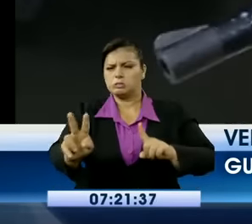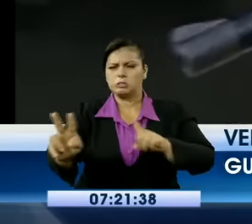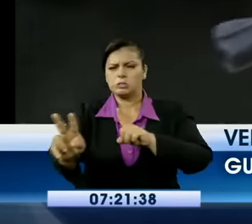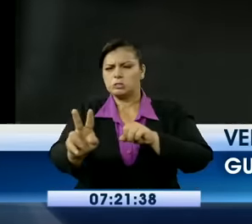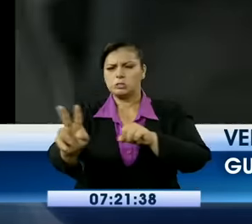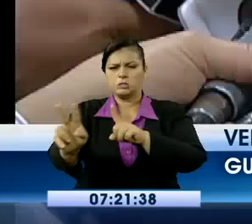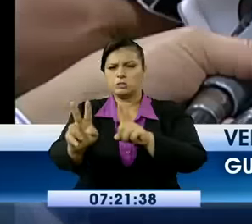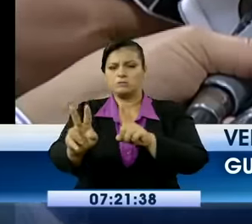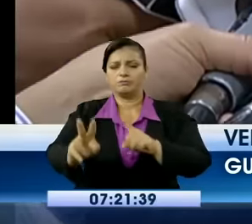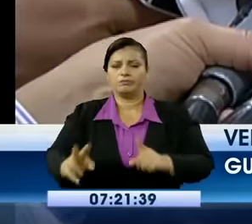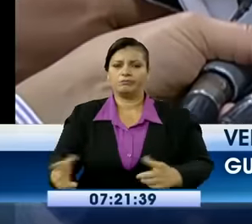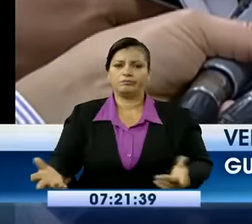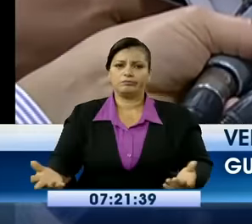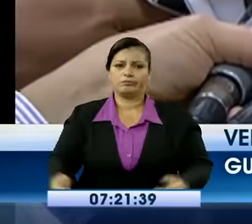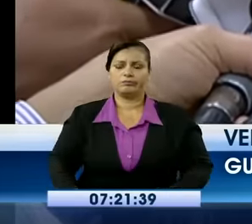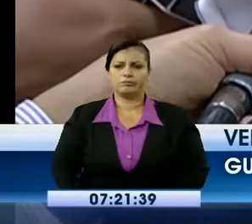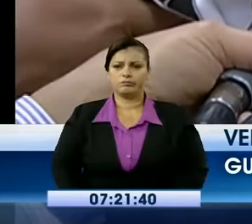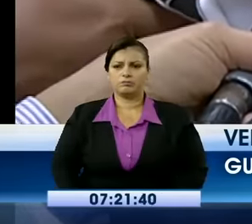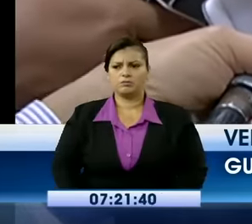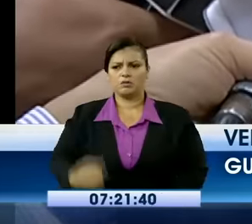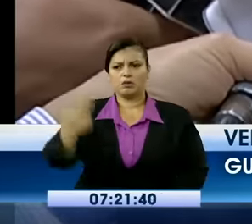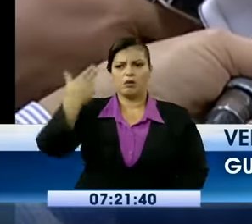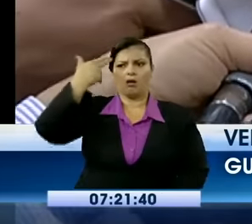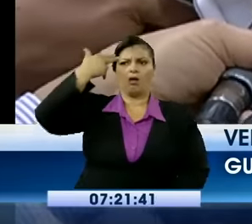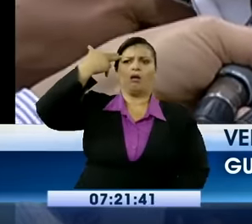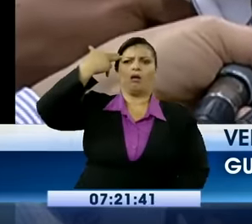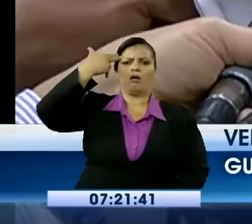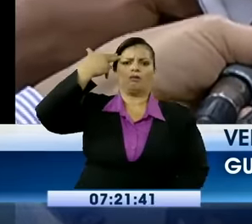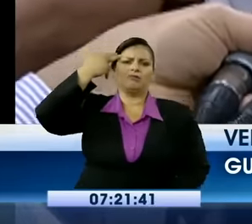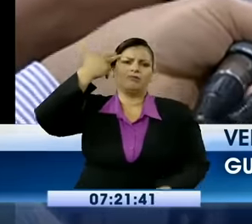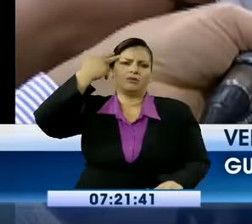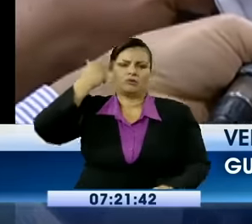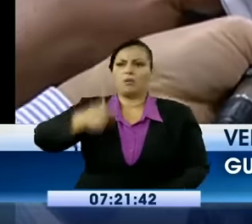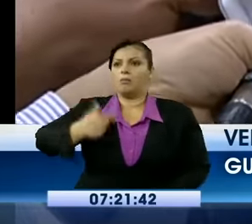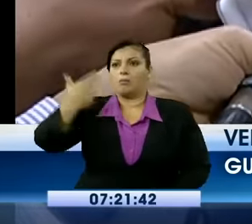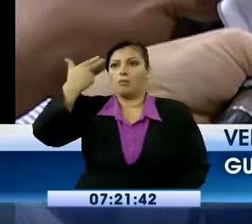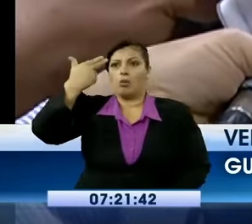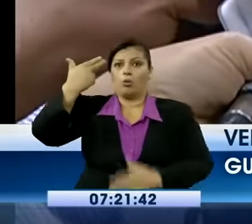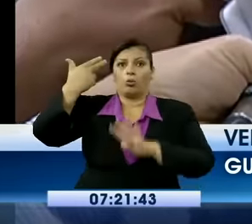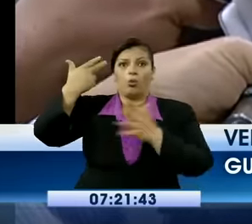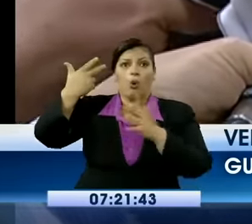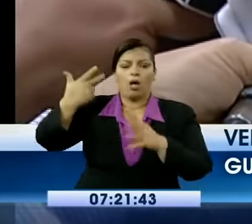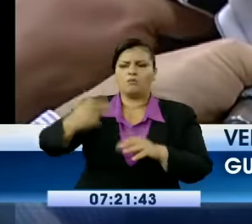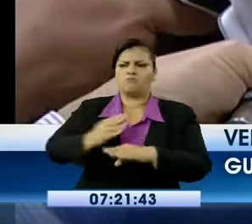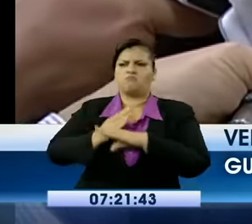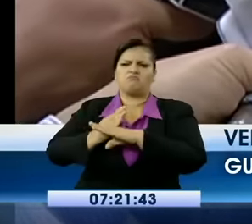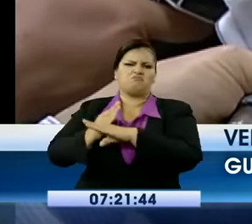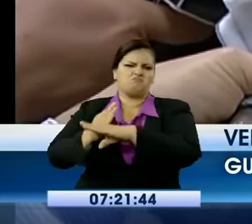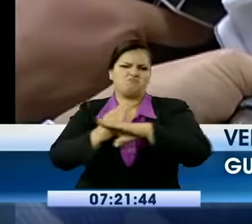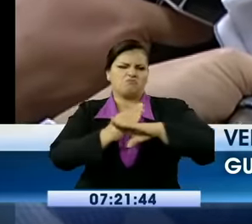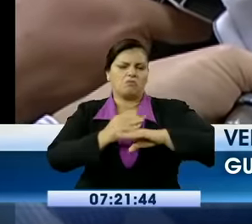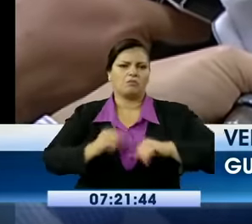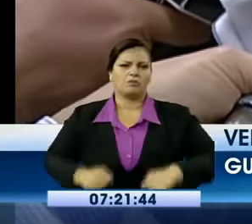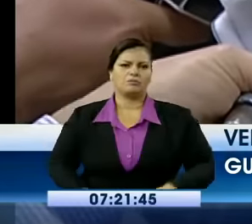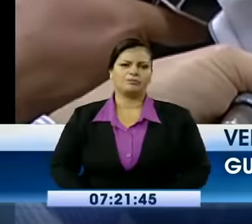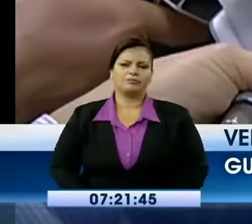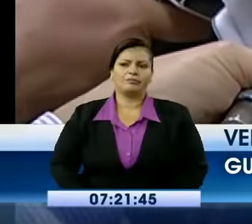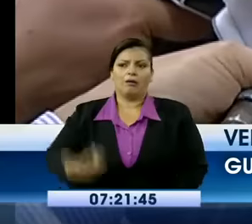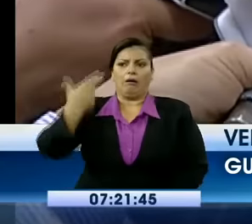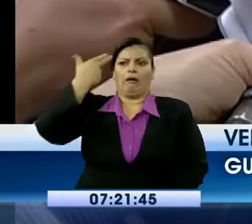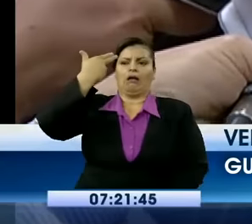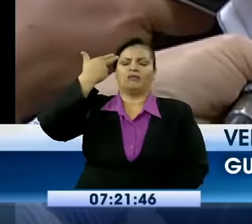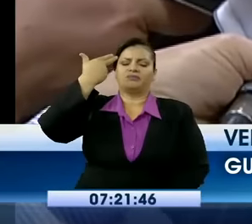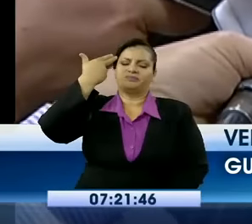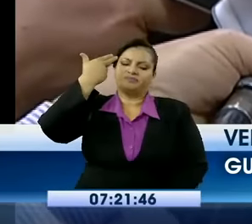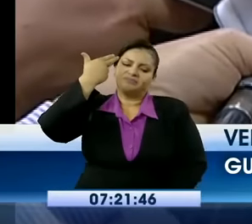se puede, ¿cómo repeler el asalto? Pues se lo procederá. Pero mientras tanto, pues ya si te robas, dejan que se lleven las cosas.